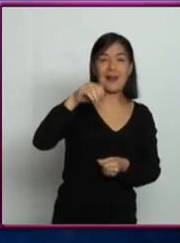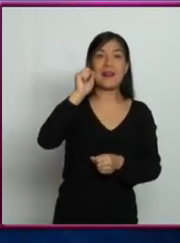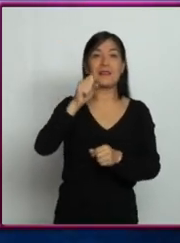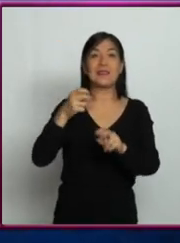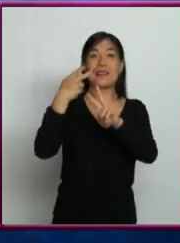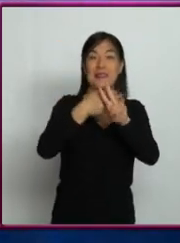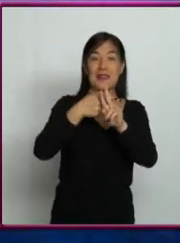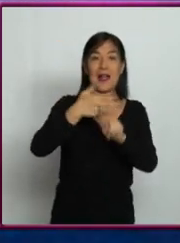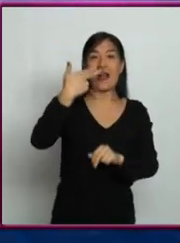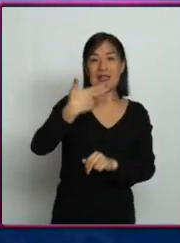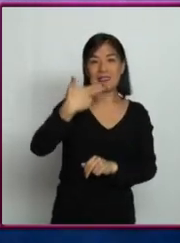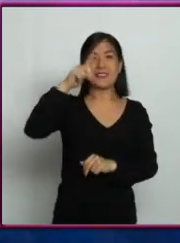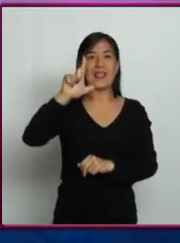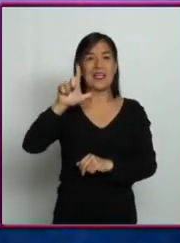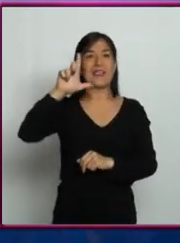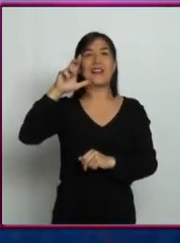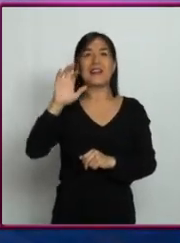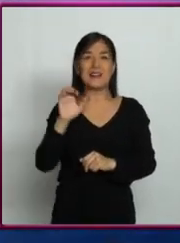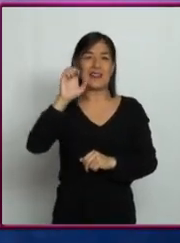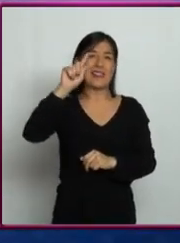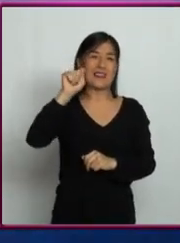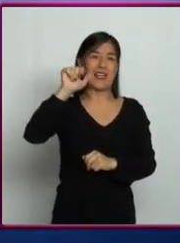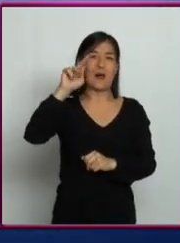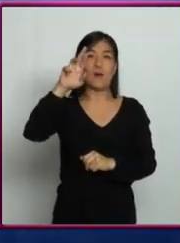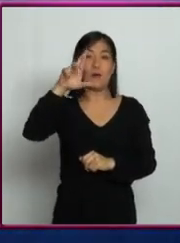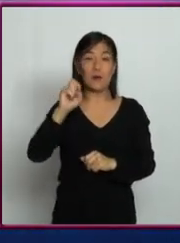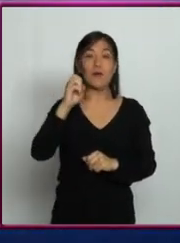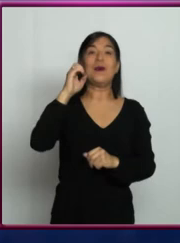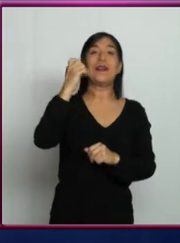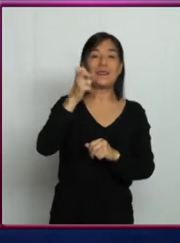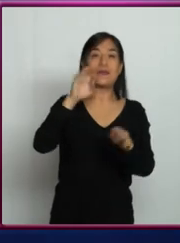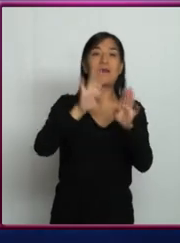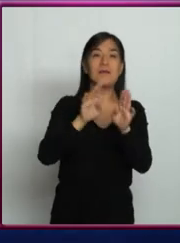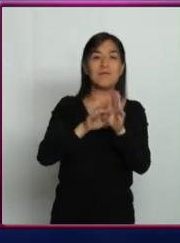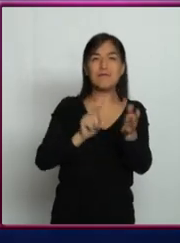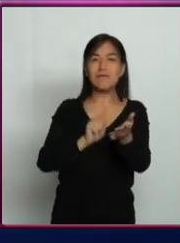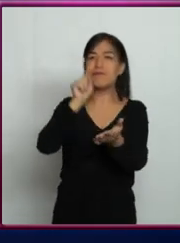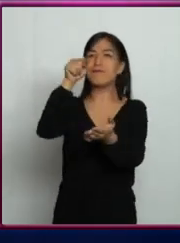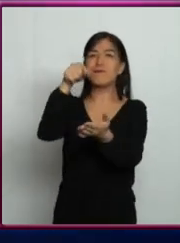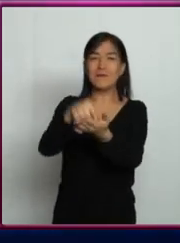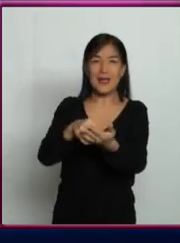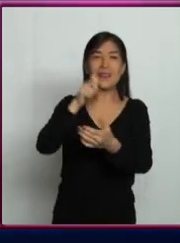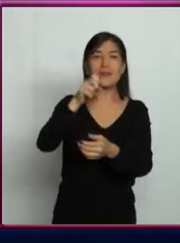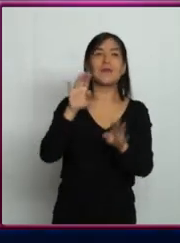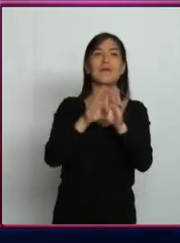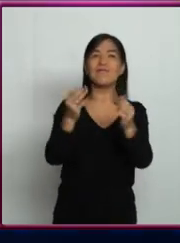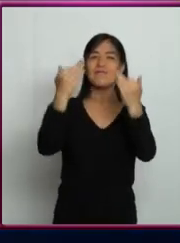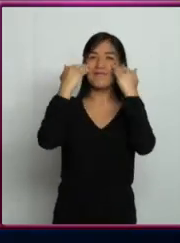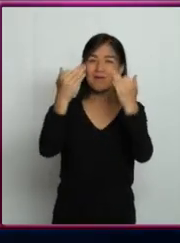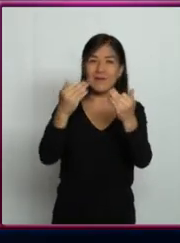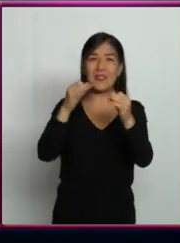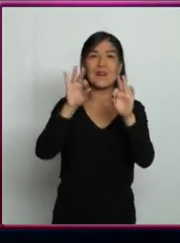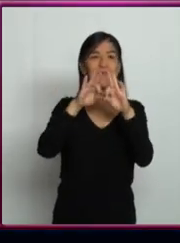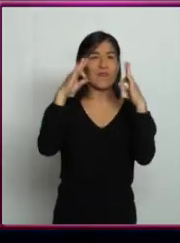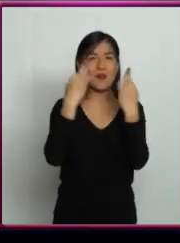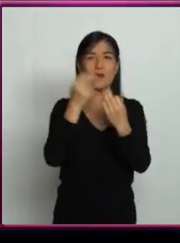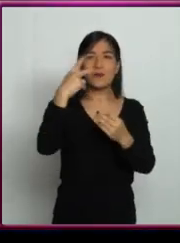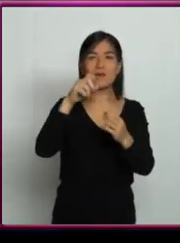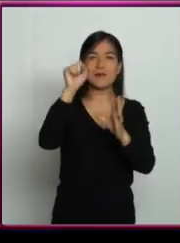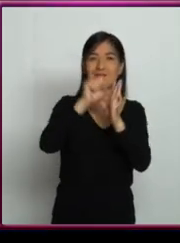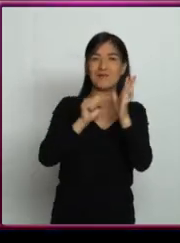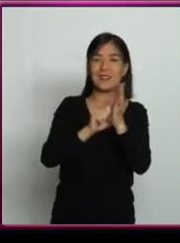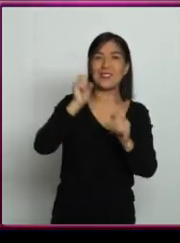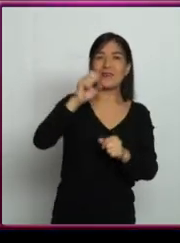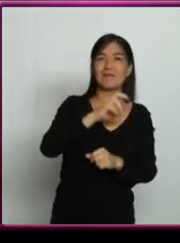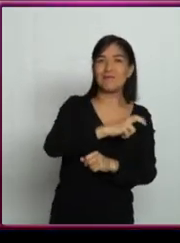H.L. Tauri a 450 años luz de nuestro planeta para ser testigos de la formación de un sistema